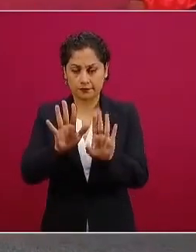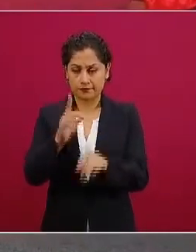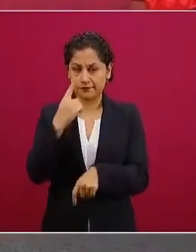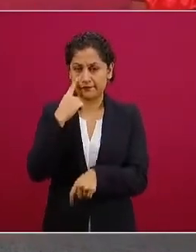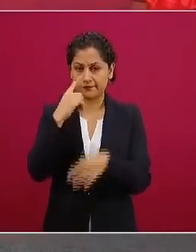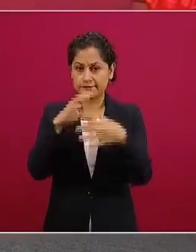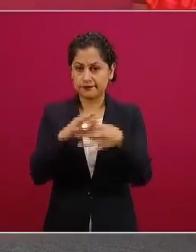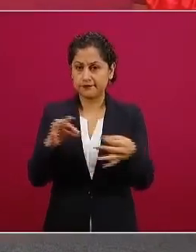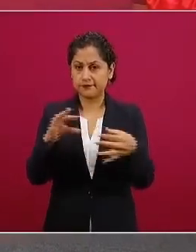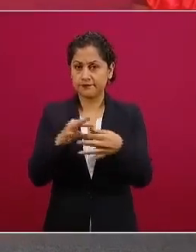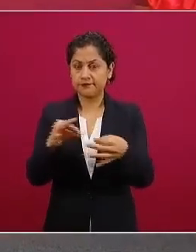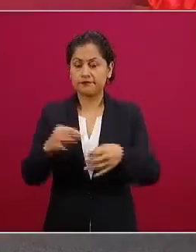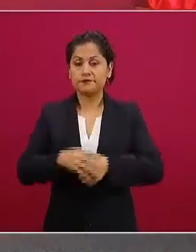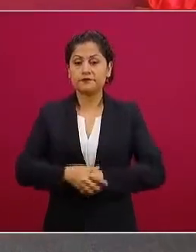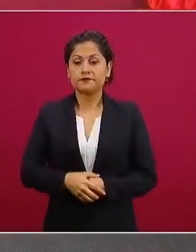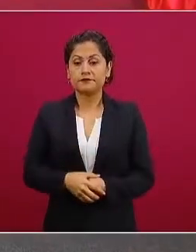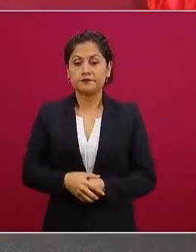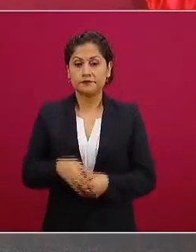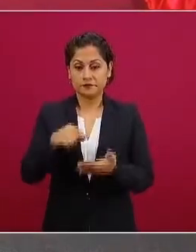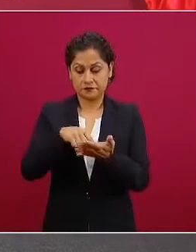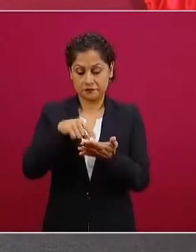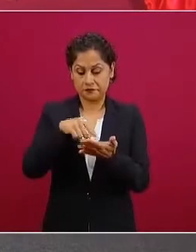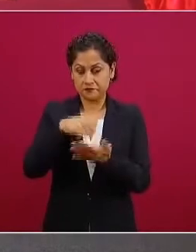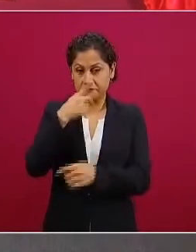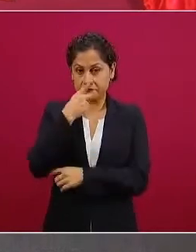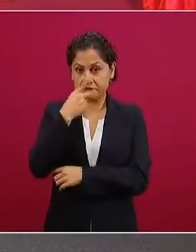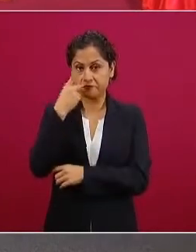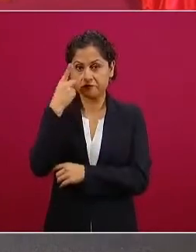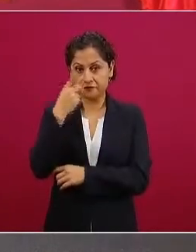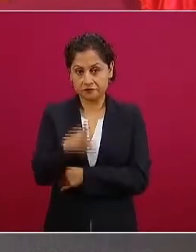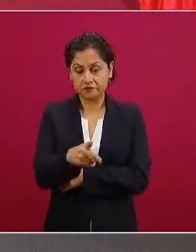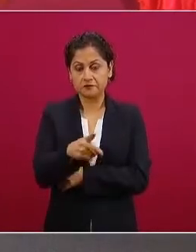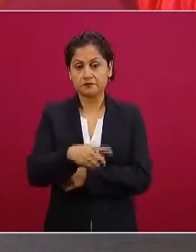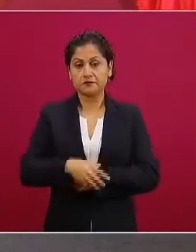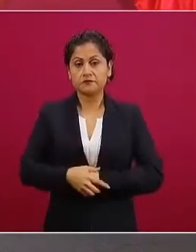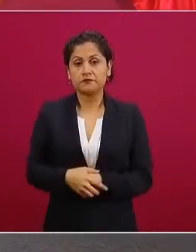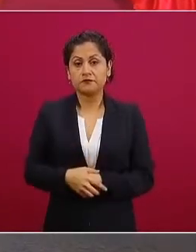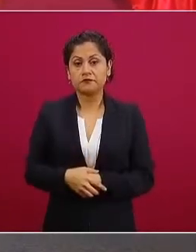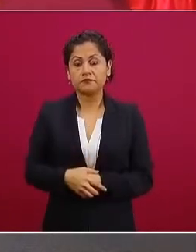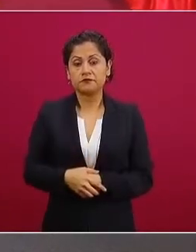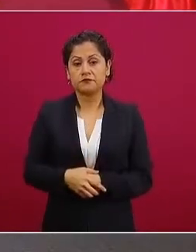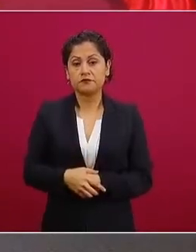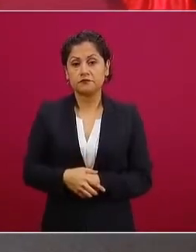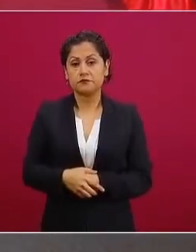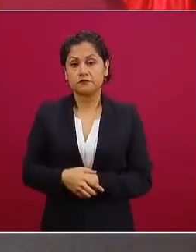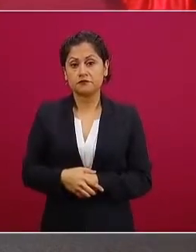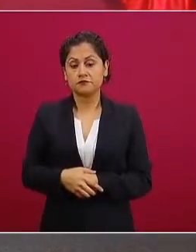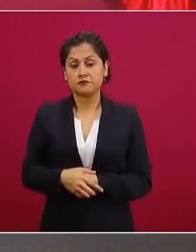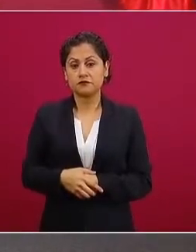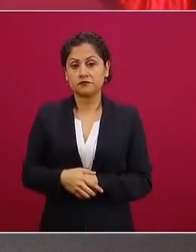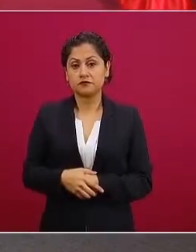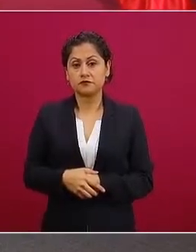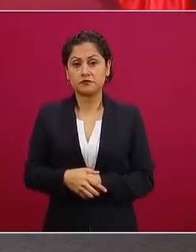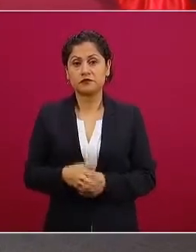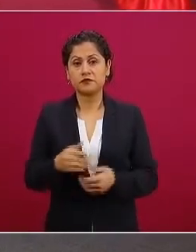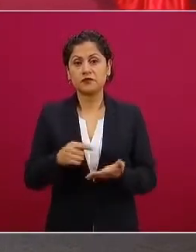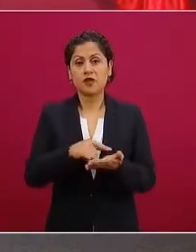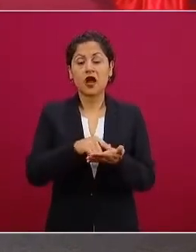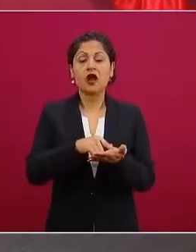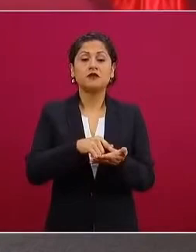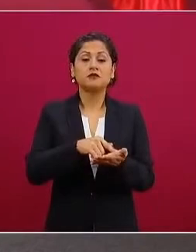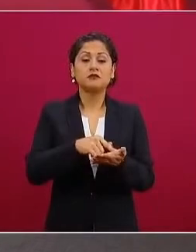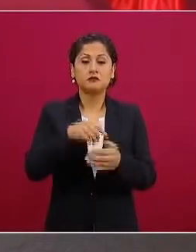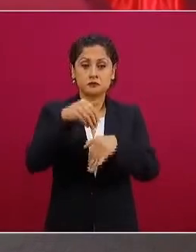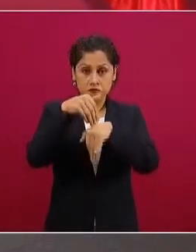Que de conformidad con los criterios que nos rigen de eficiencia,